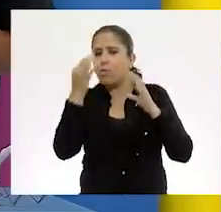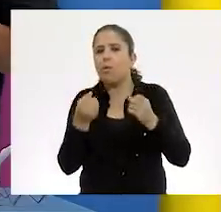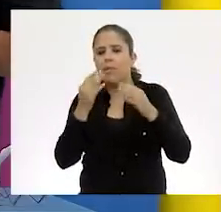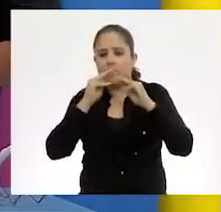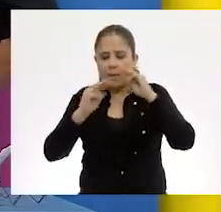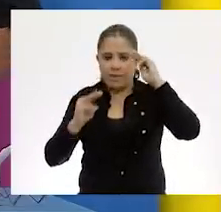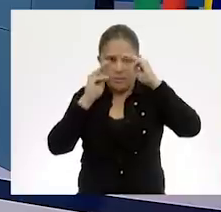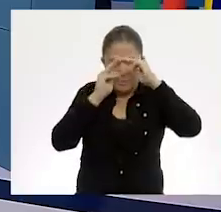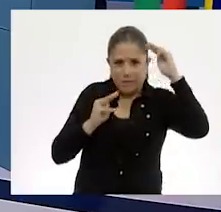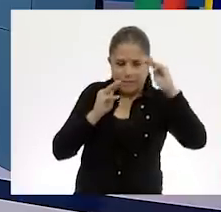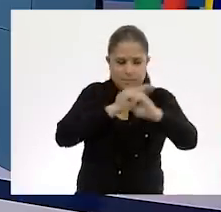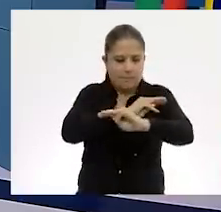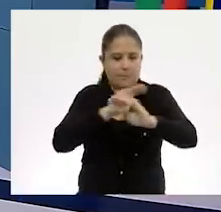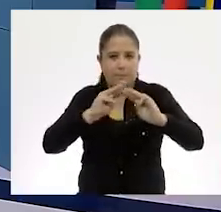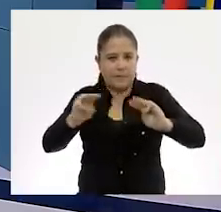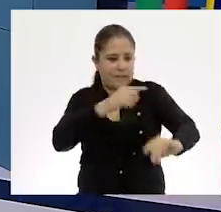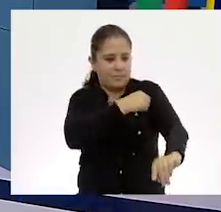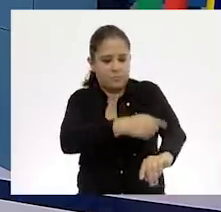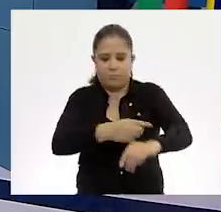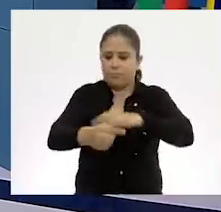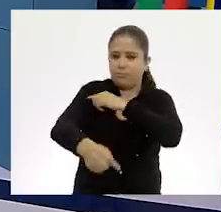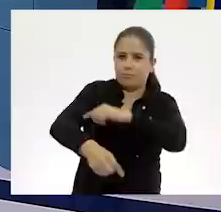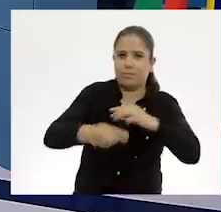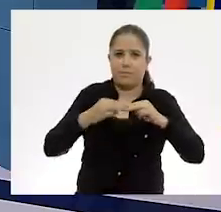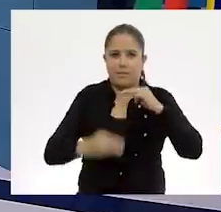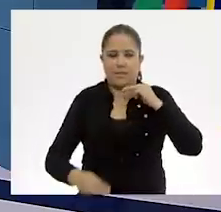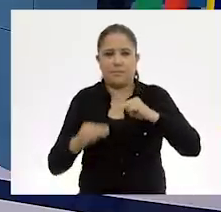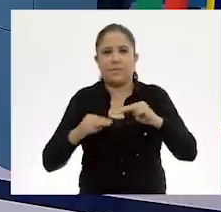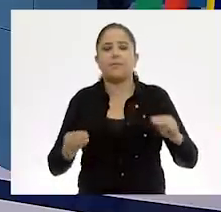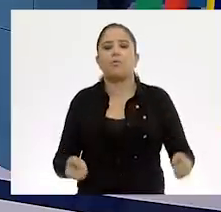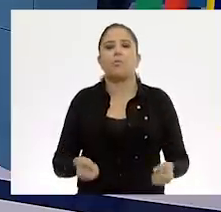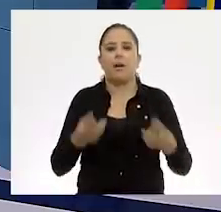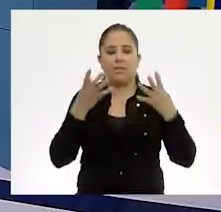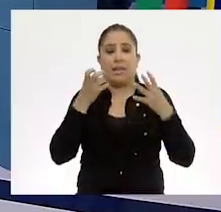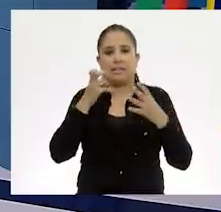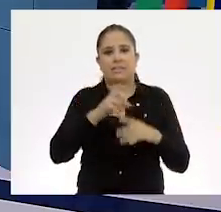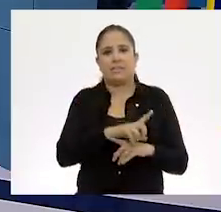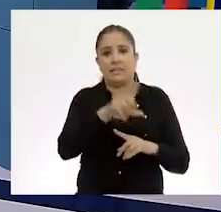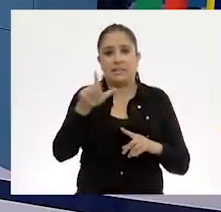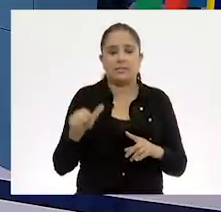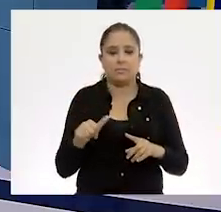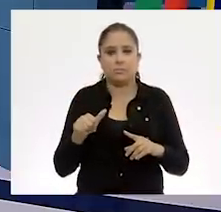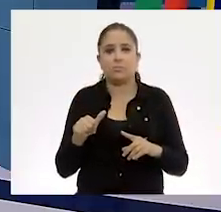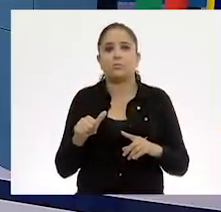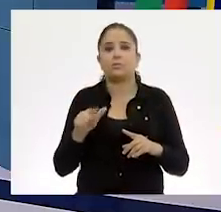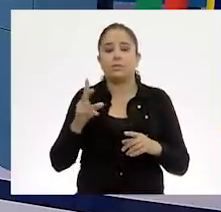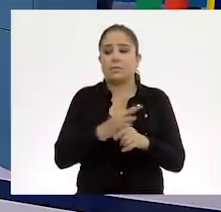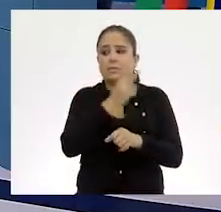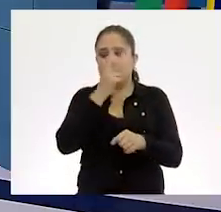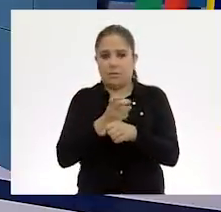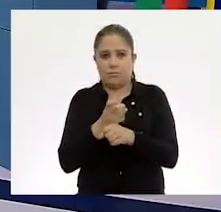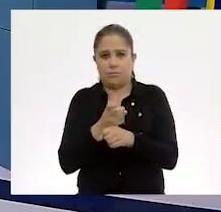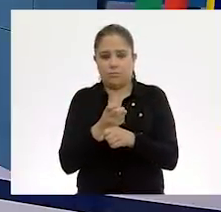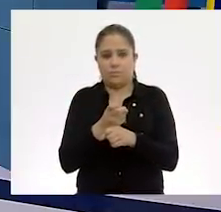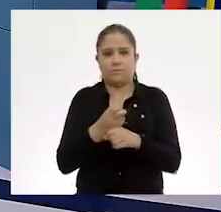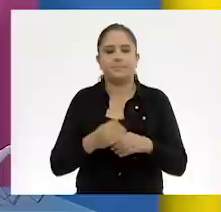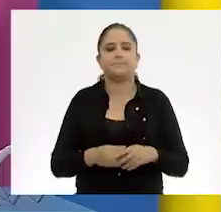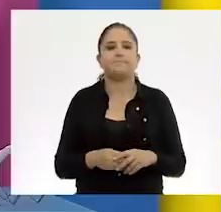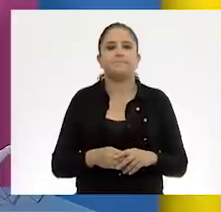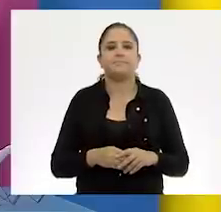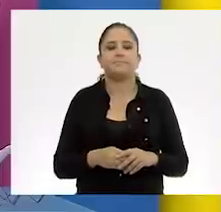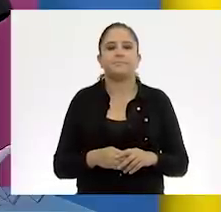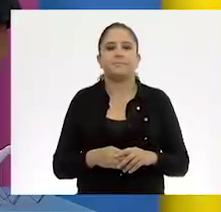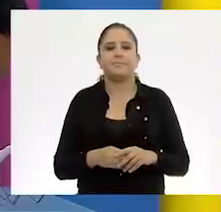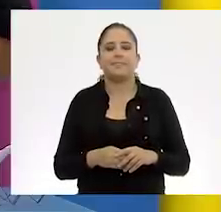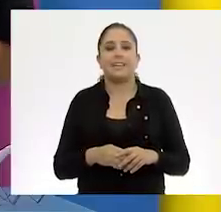Y no haya ningún problema, ¿no? Porque todo tenemos que hacerlo de un lado y posteriormente del segundo lado. Ok.